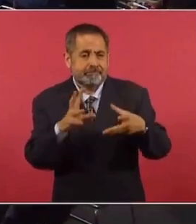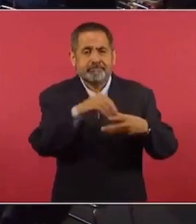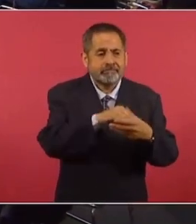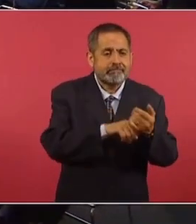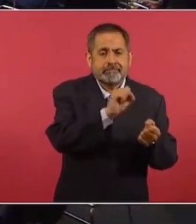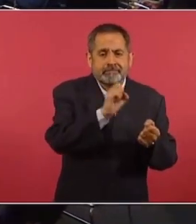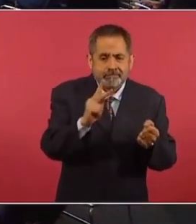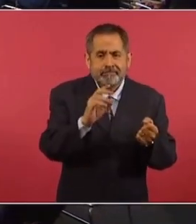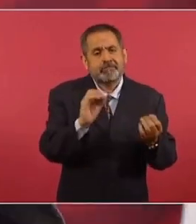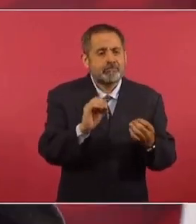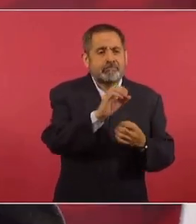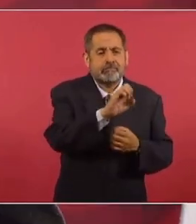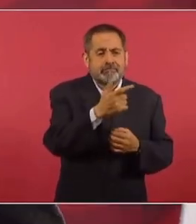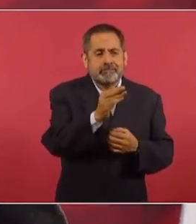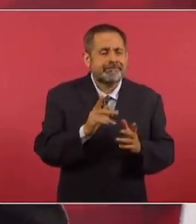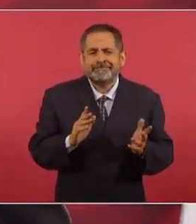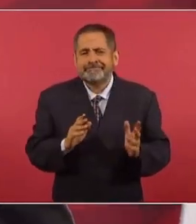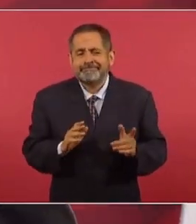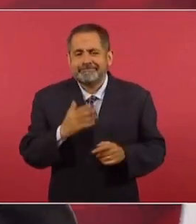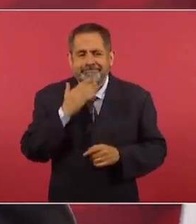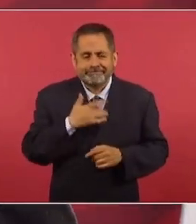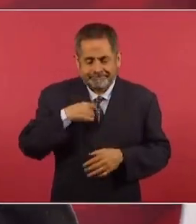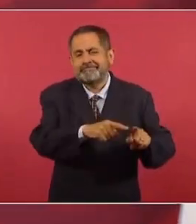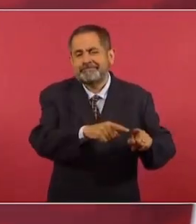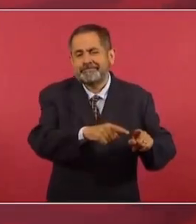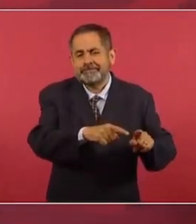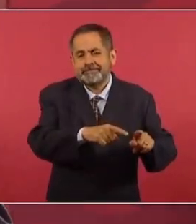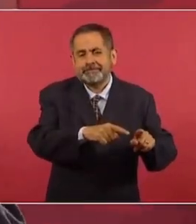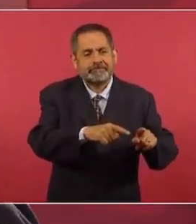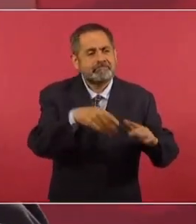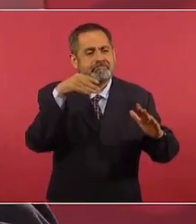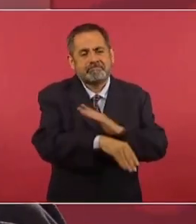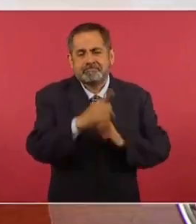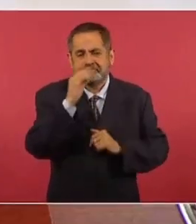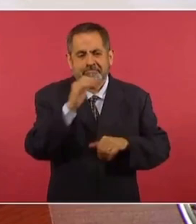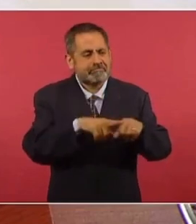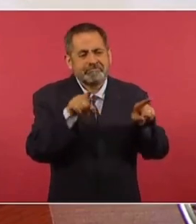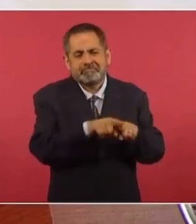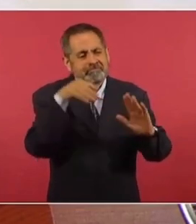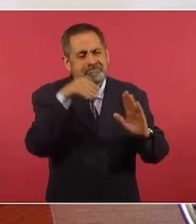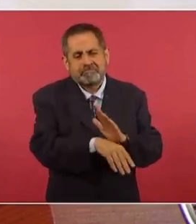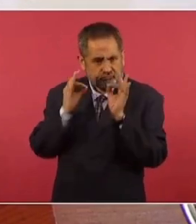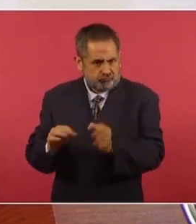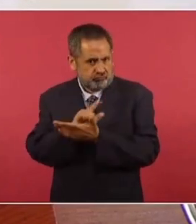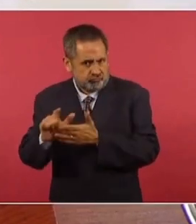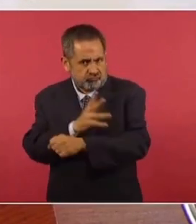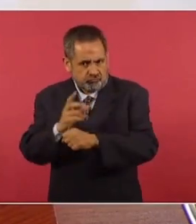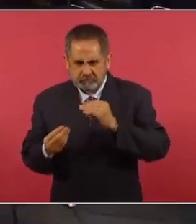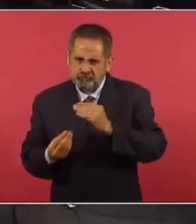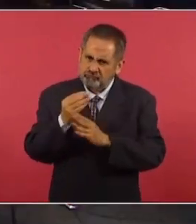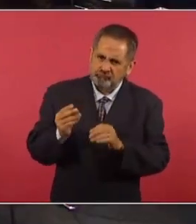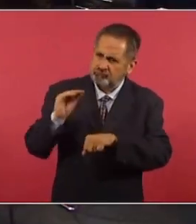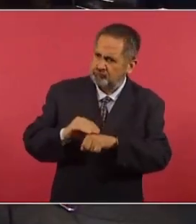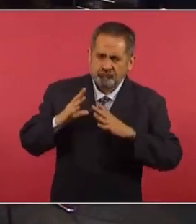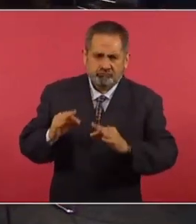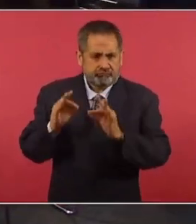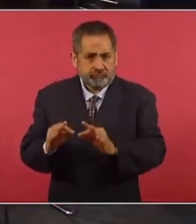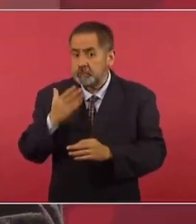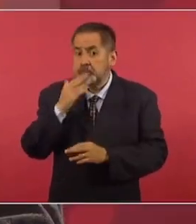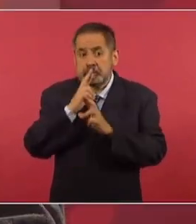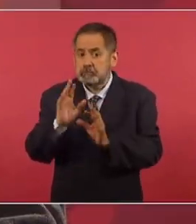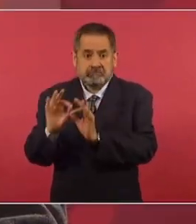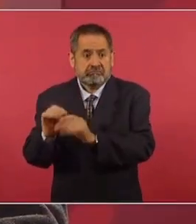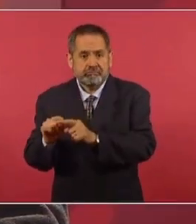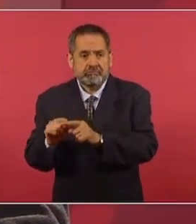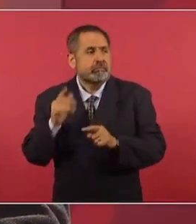Seguridad Pública o de Gobernación. Y eso considero a que se echa a perder esta corporación que estamos creando con mucho esfuerzo y que está dando